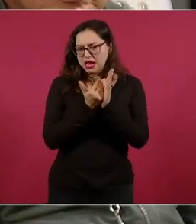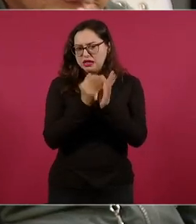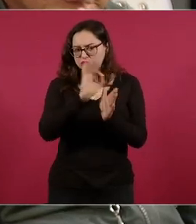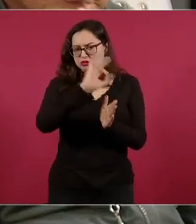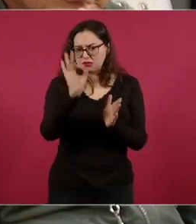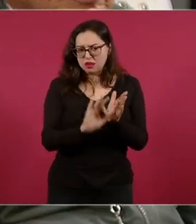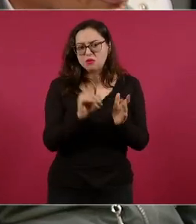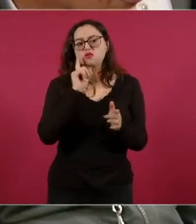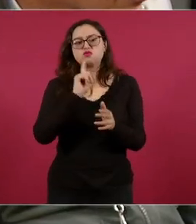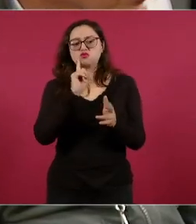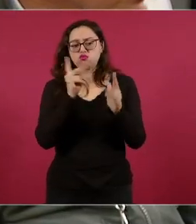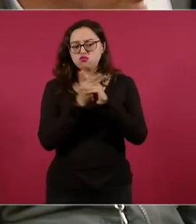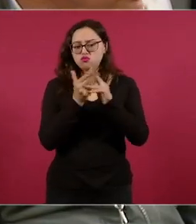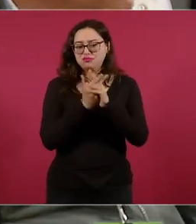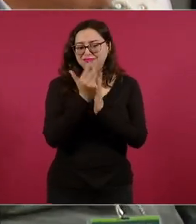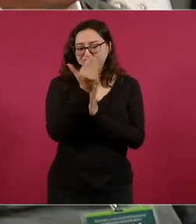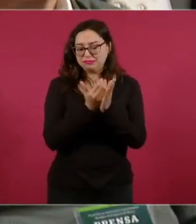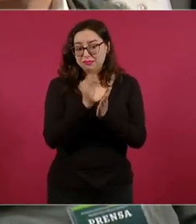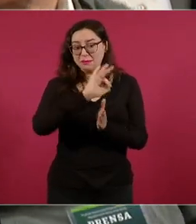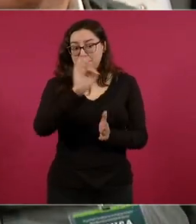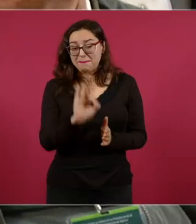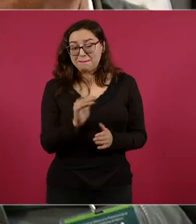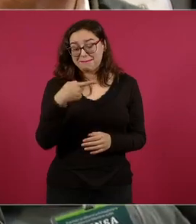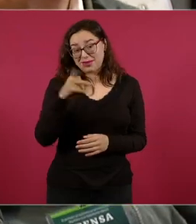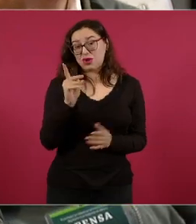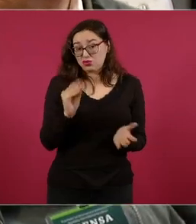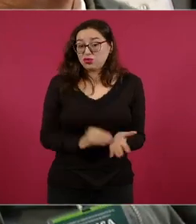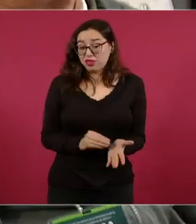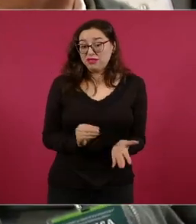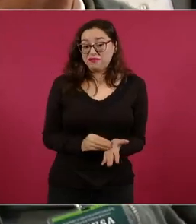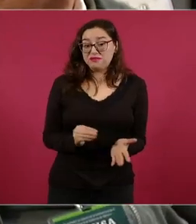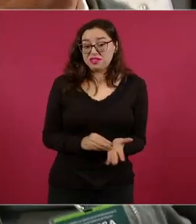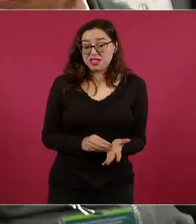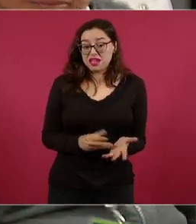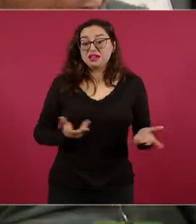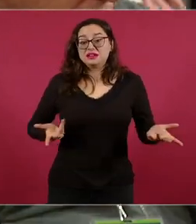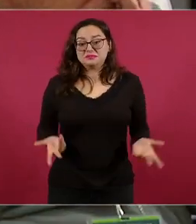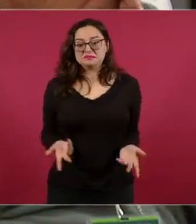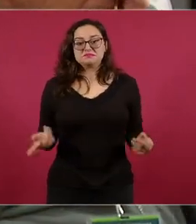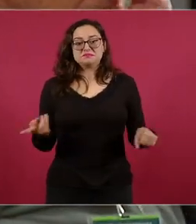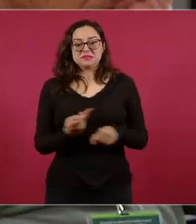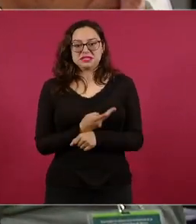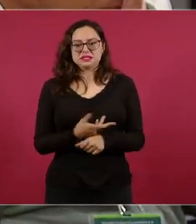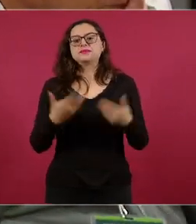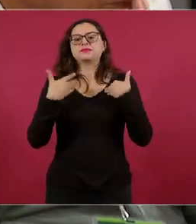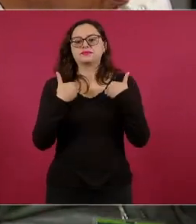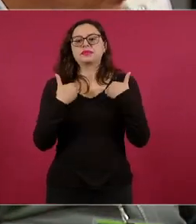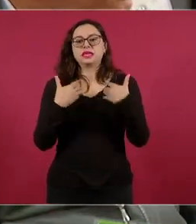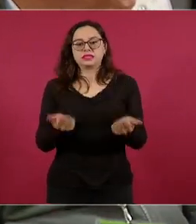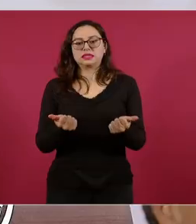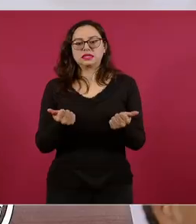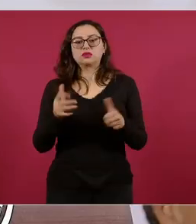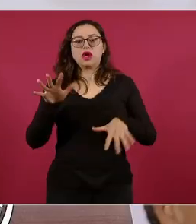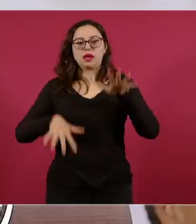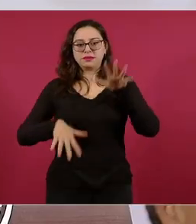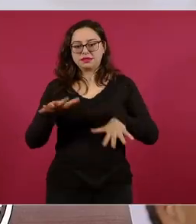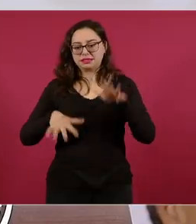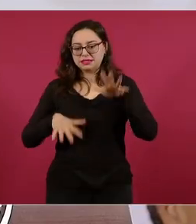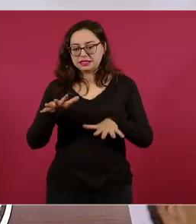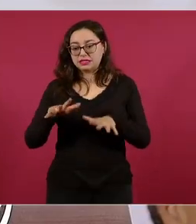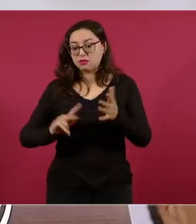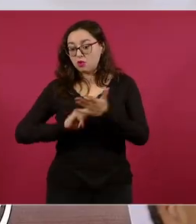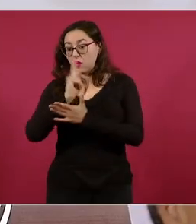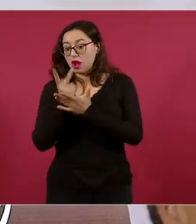homicidios y demás, qué le diría usted para esas familias que al final yo entiendo que las políticas públicas no siempre abarcan a todos y